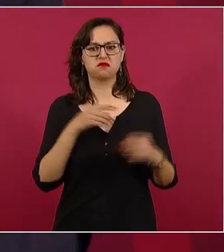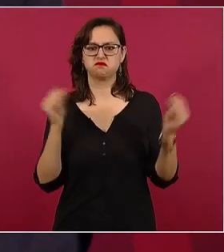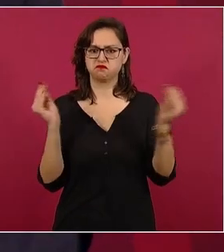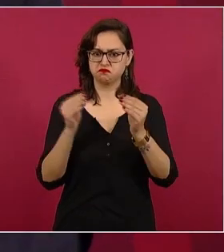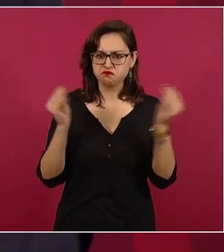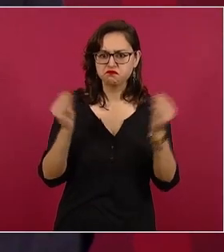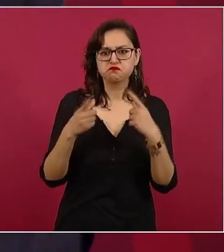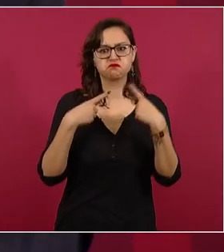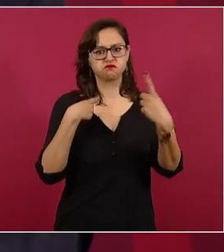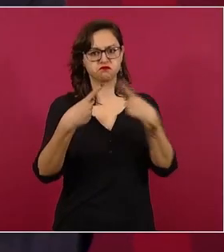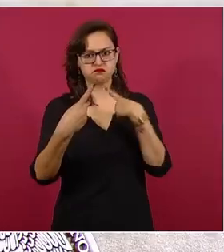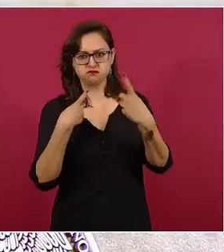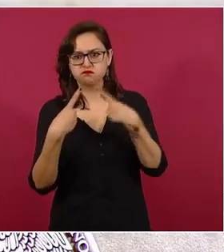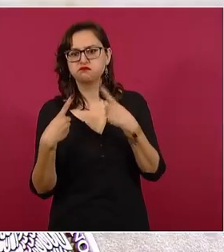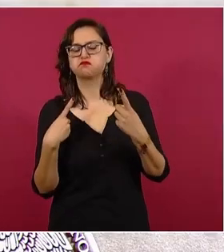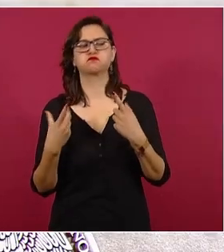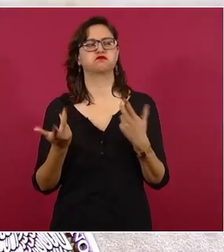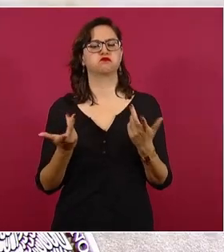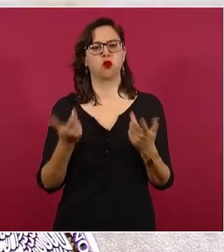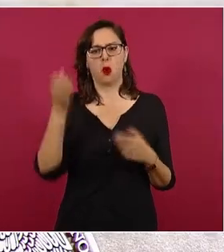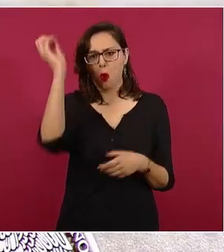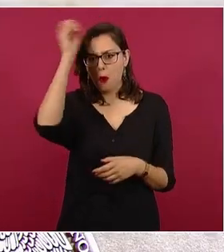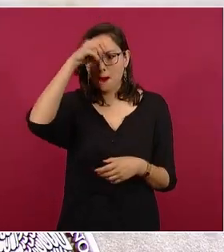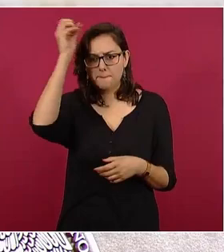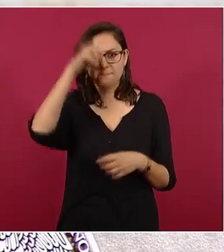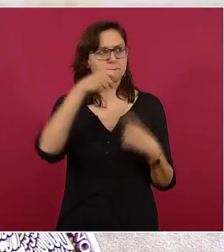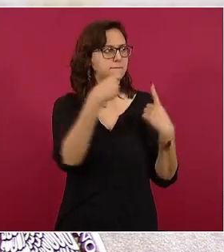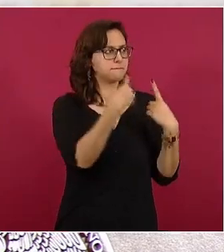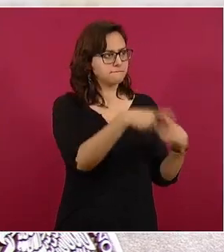y que ya